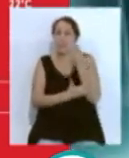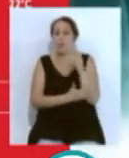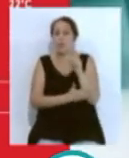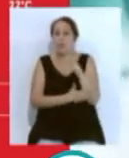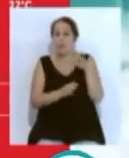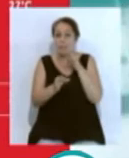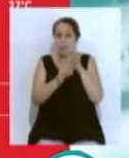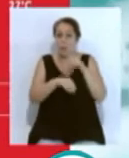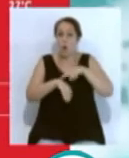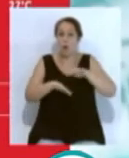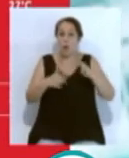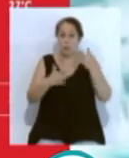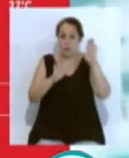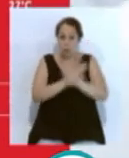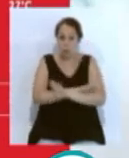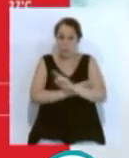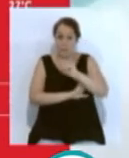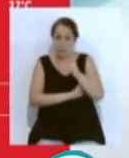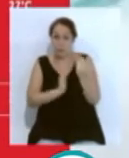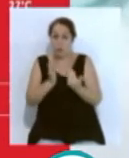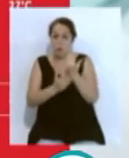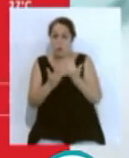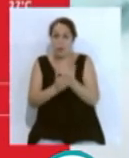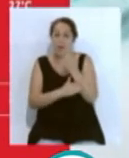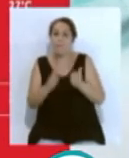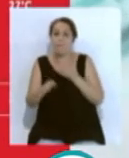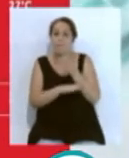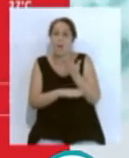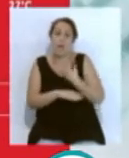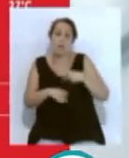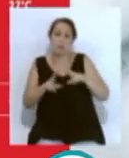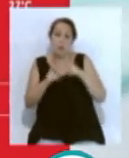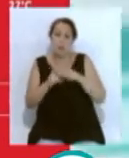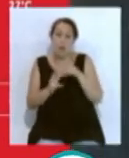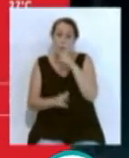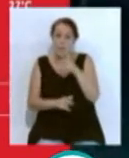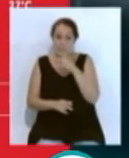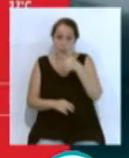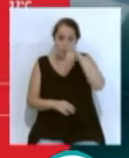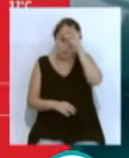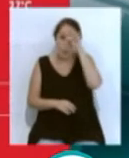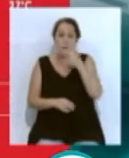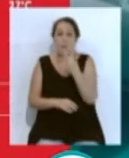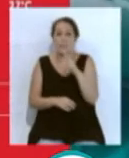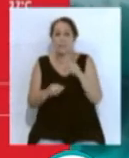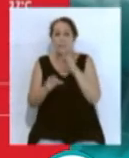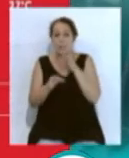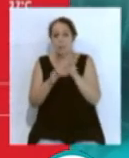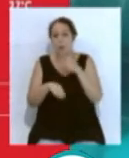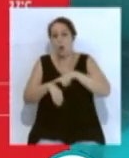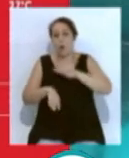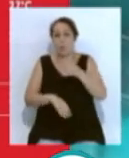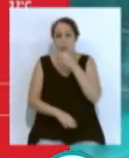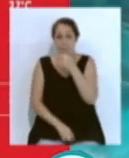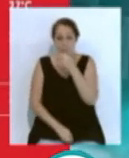a las 9 de la noche. En la segunda jornada visitará la Sociedad Deportiva Huesca el domingo 20 de septiembre y será a las